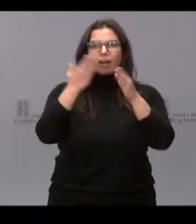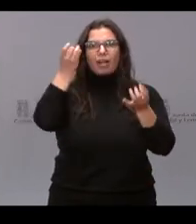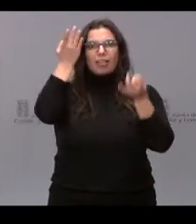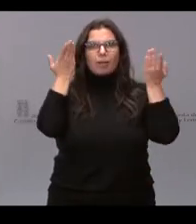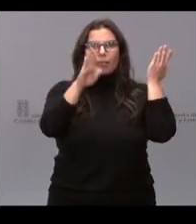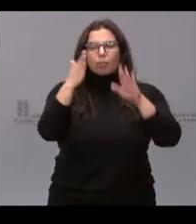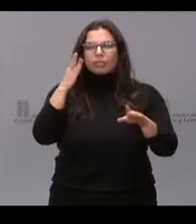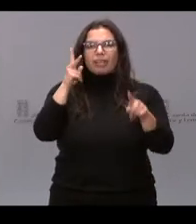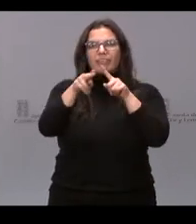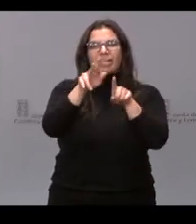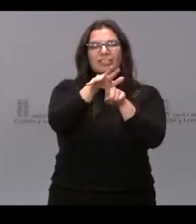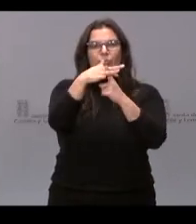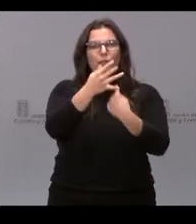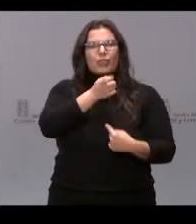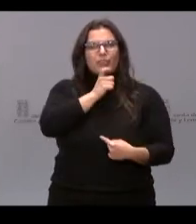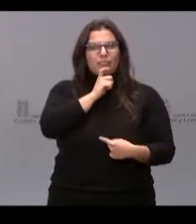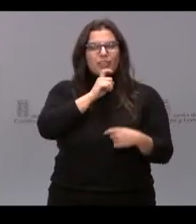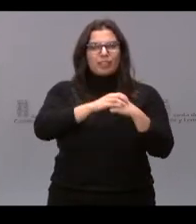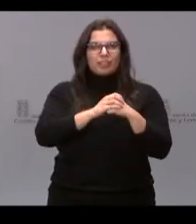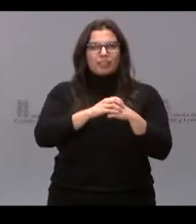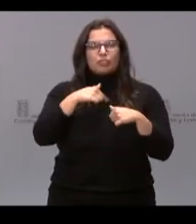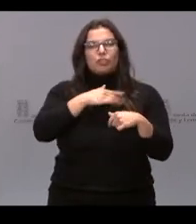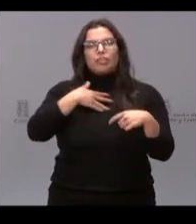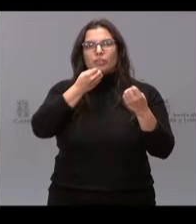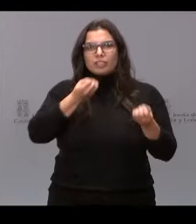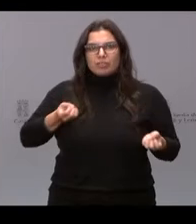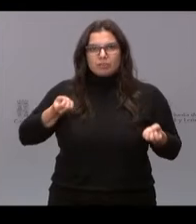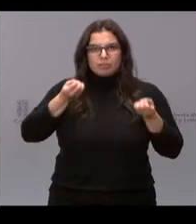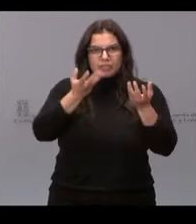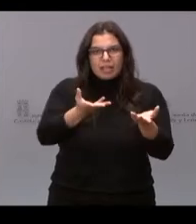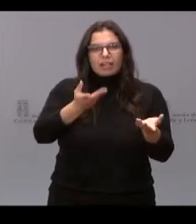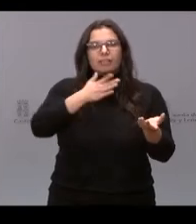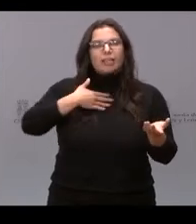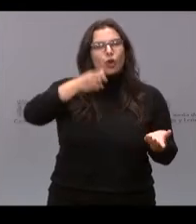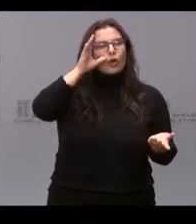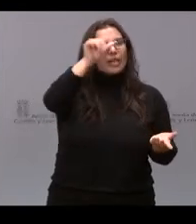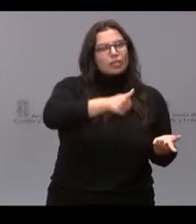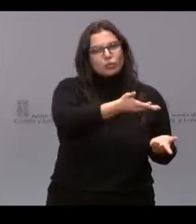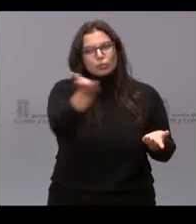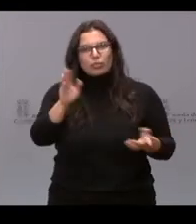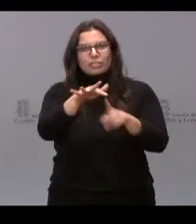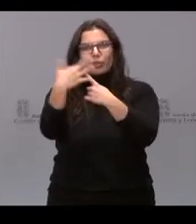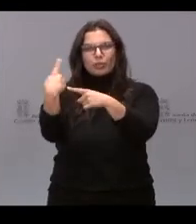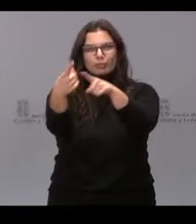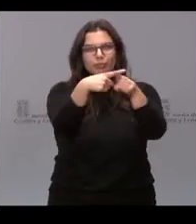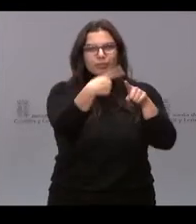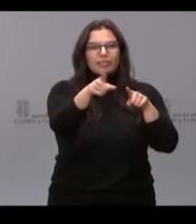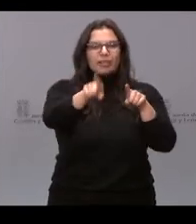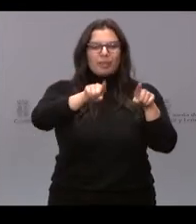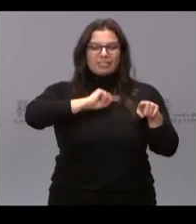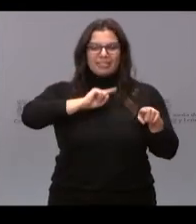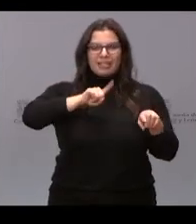situaciones difíciles. Voy a expresarme, voy a escuchar otras realidades y voy a sentirme escuchada.